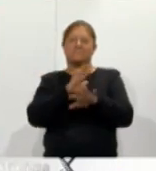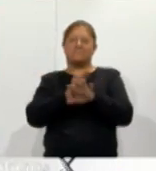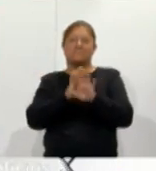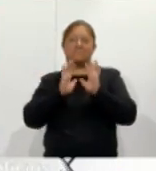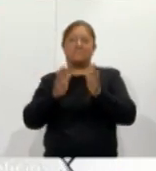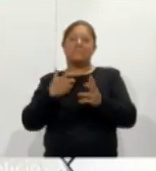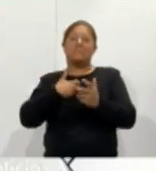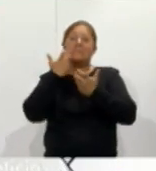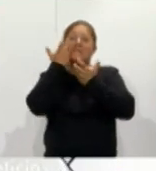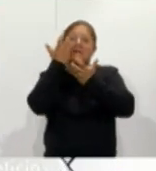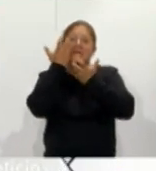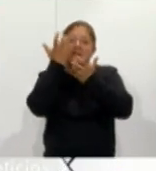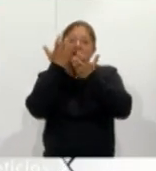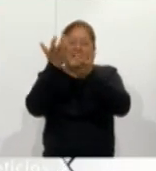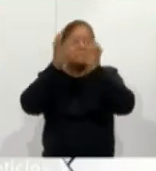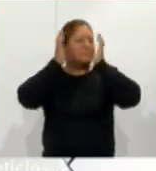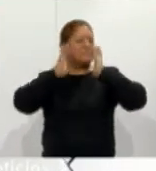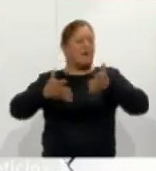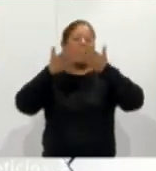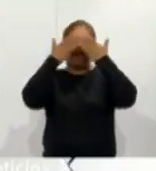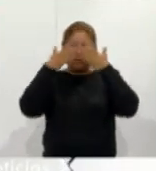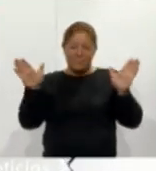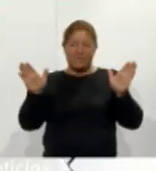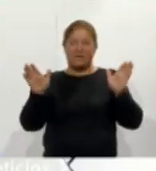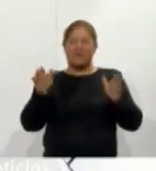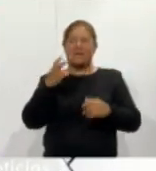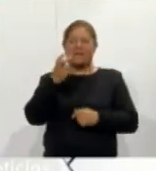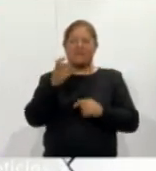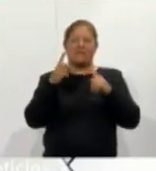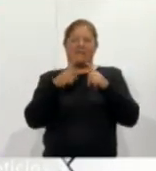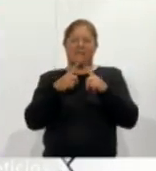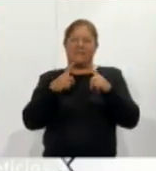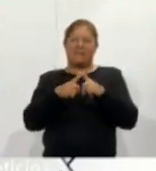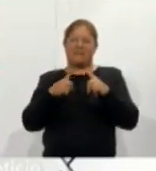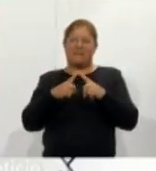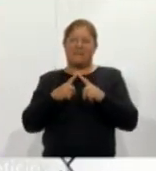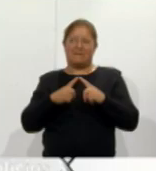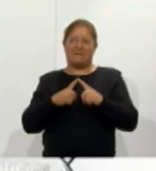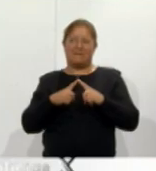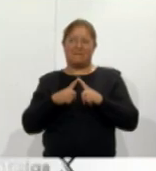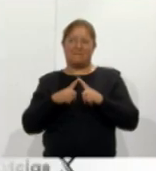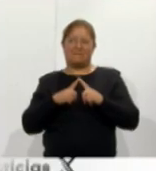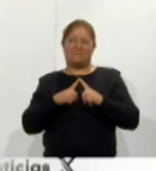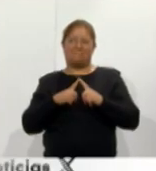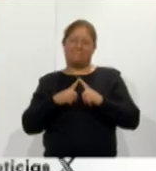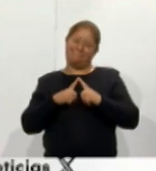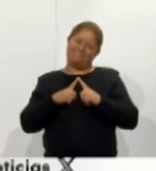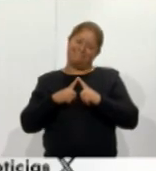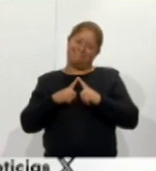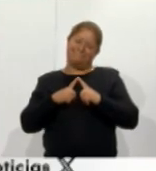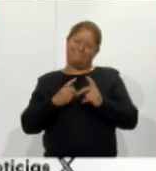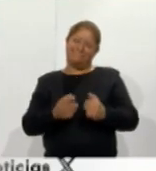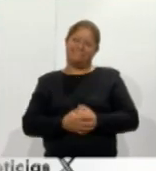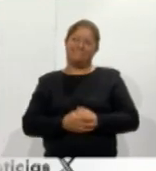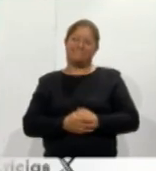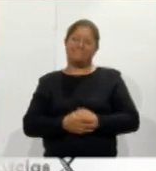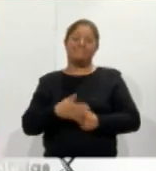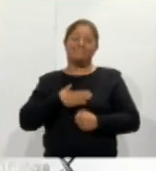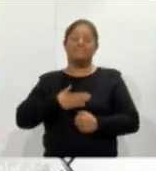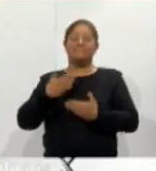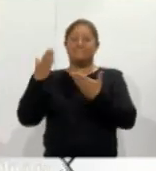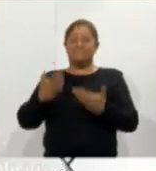anhelaba que estuviera abierta las puertas de esta iglesia la altura ya está le estamos aquí